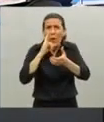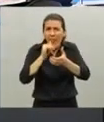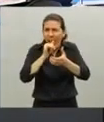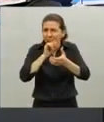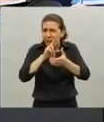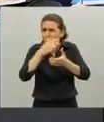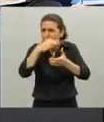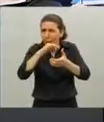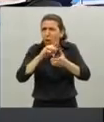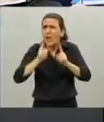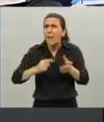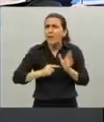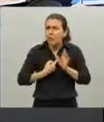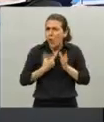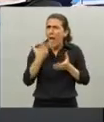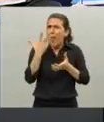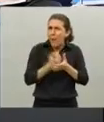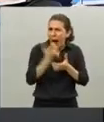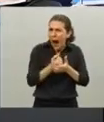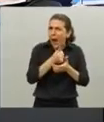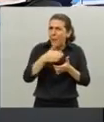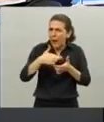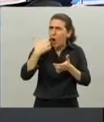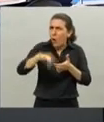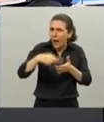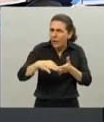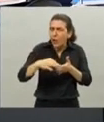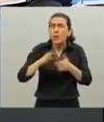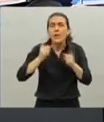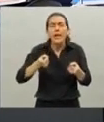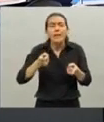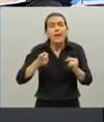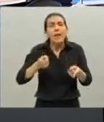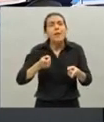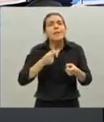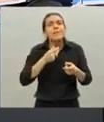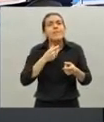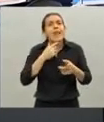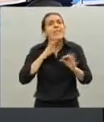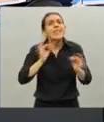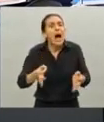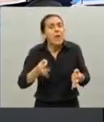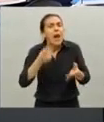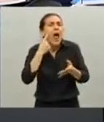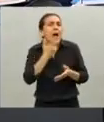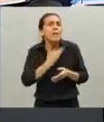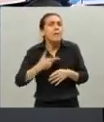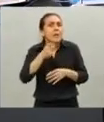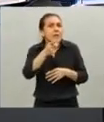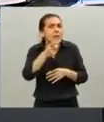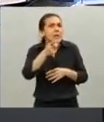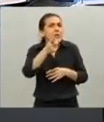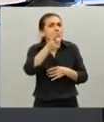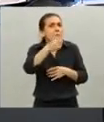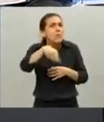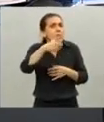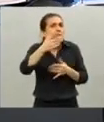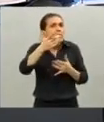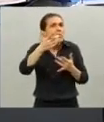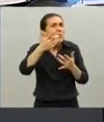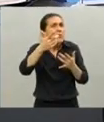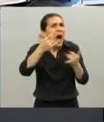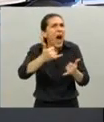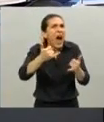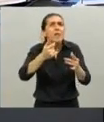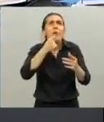de Buenos Aires y me gustaría saber presidente si cuenta con las consecuencias